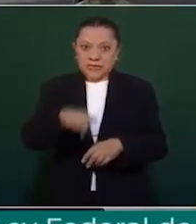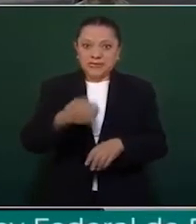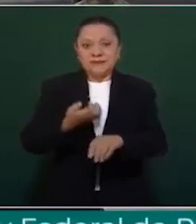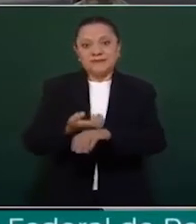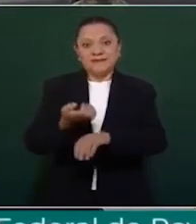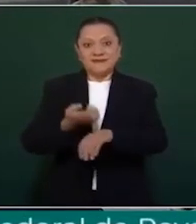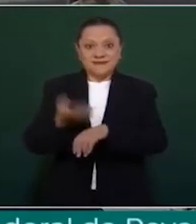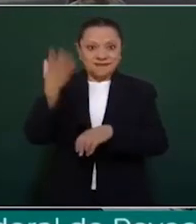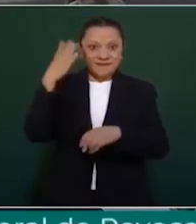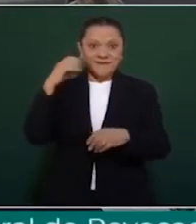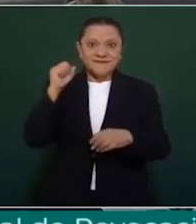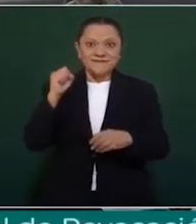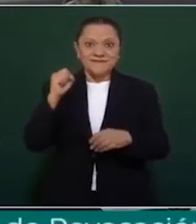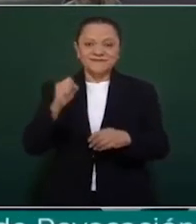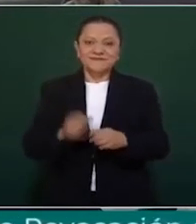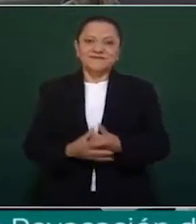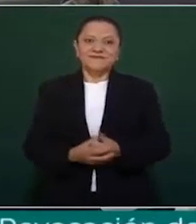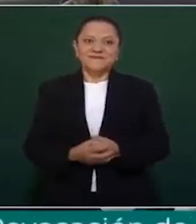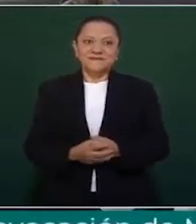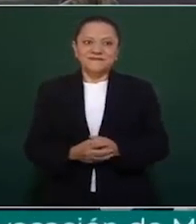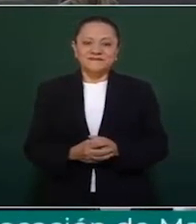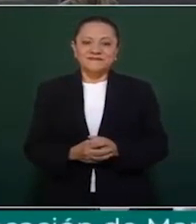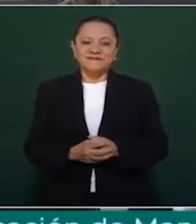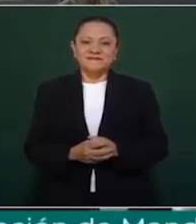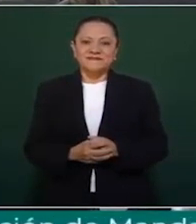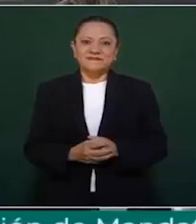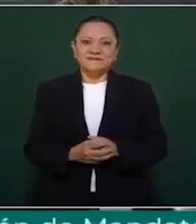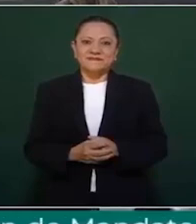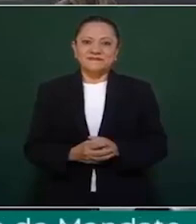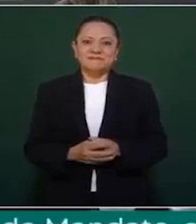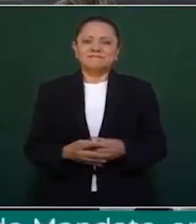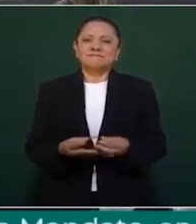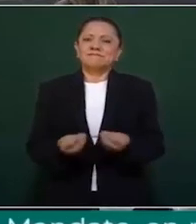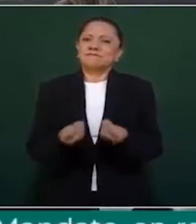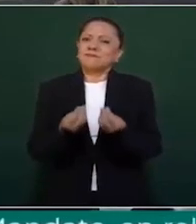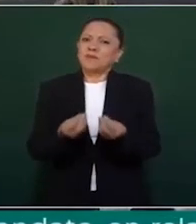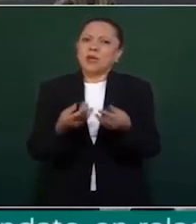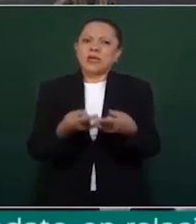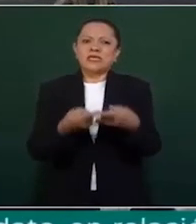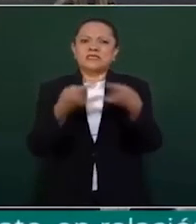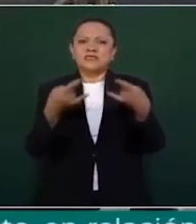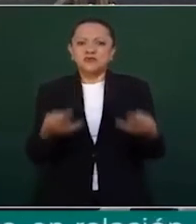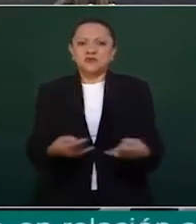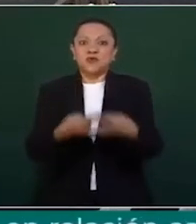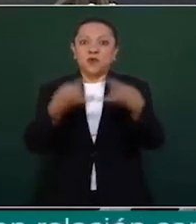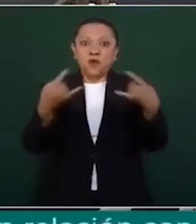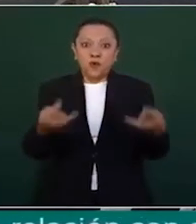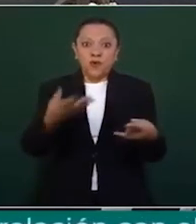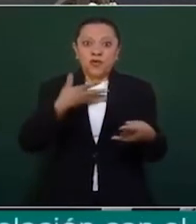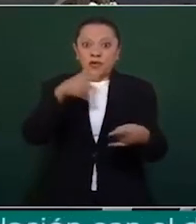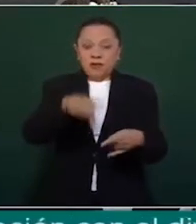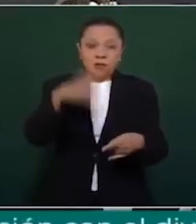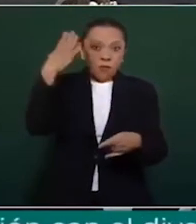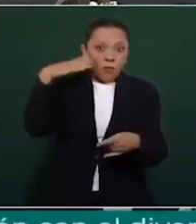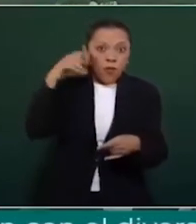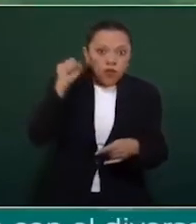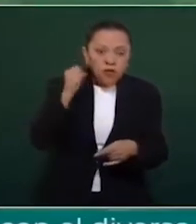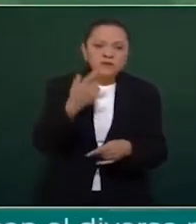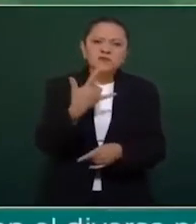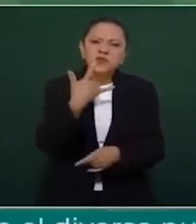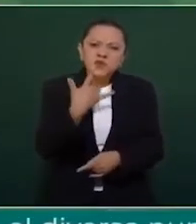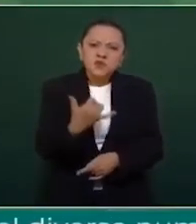con tanta historia de lucha social en la tierra